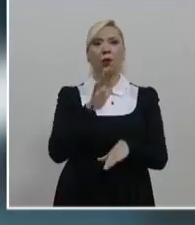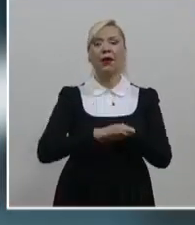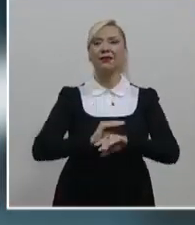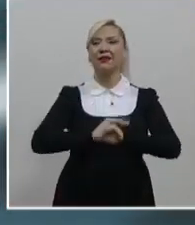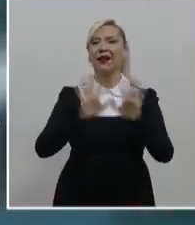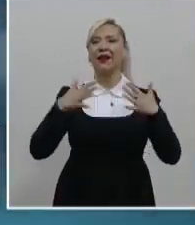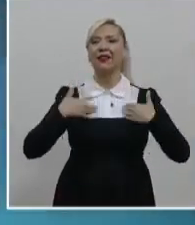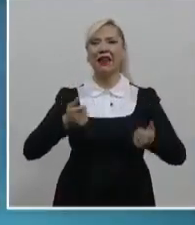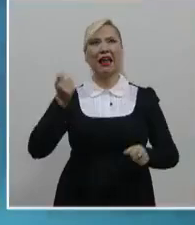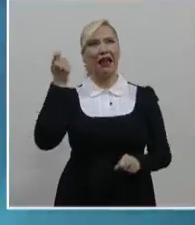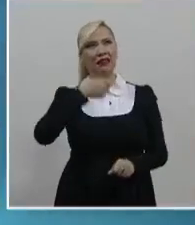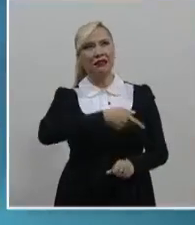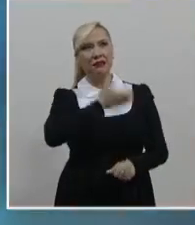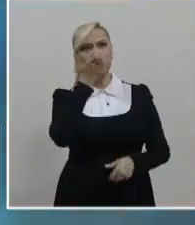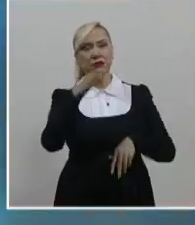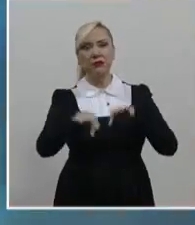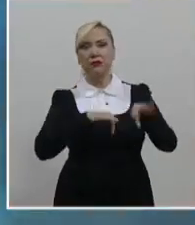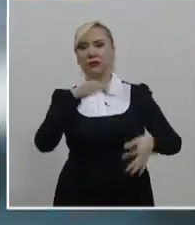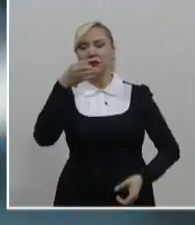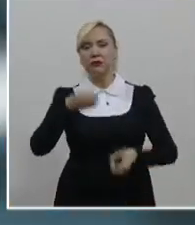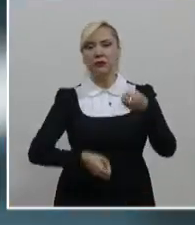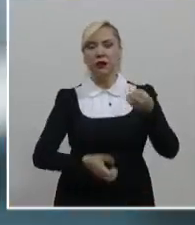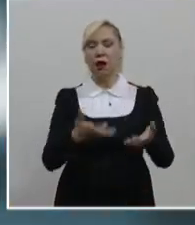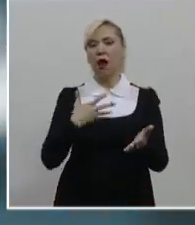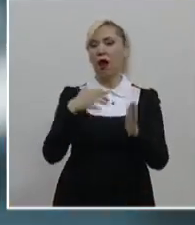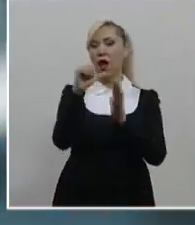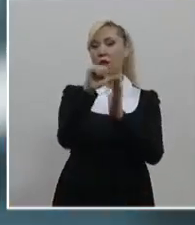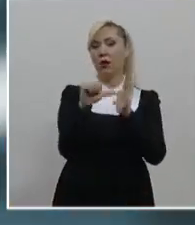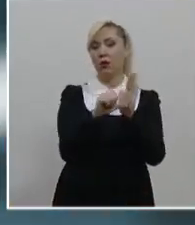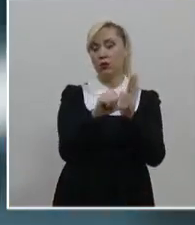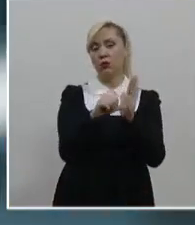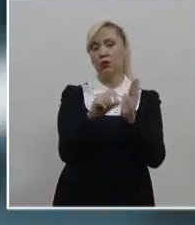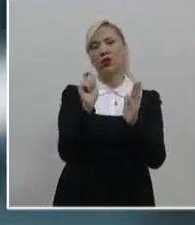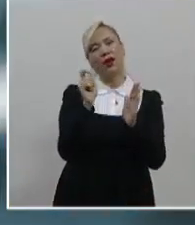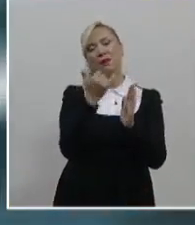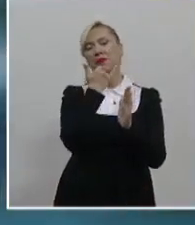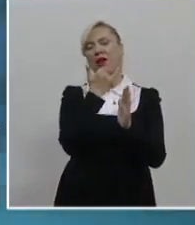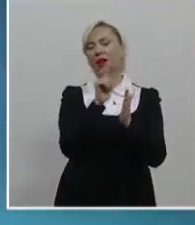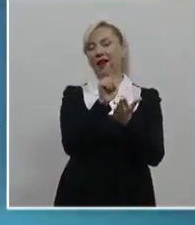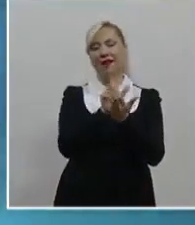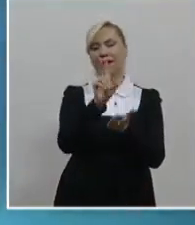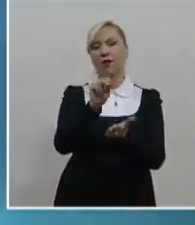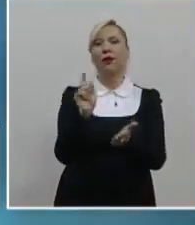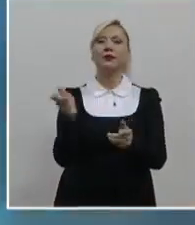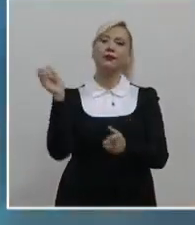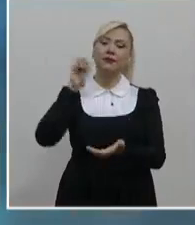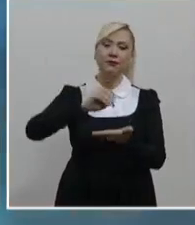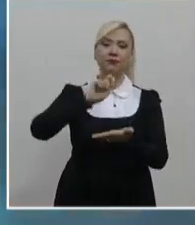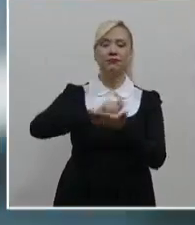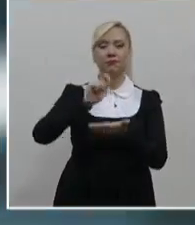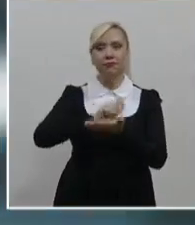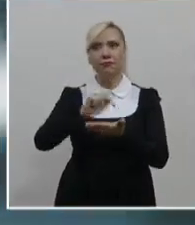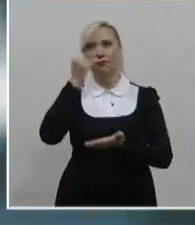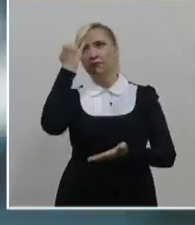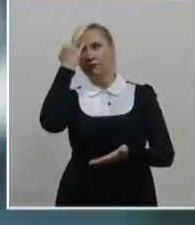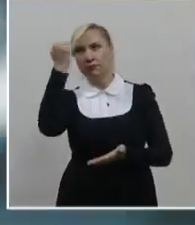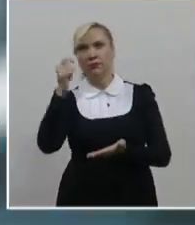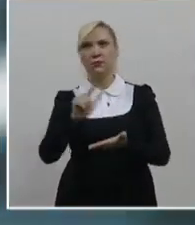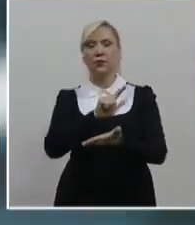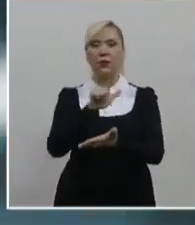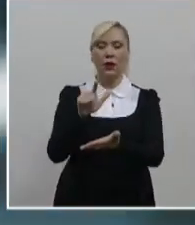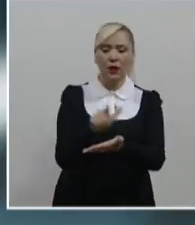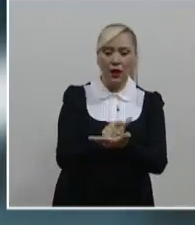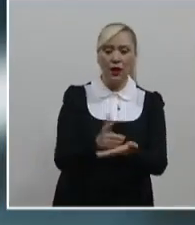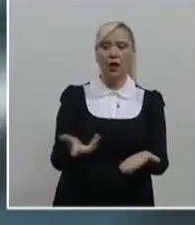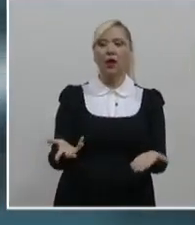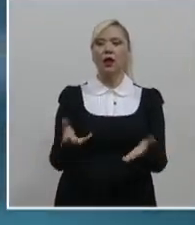la práctica jurídica, por lo que reúne artículos de especialistas de diferentes disciplinas, como el derecho, la antropología, los estudios de género